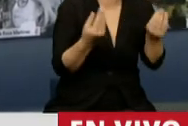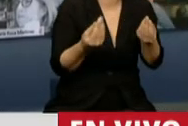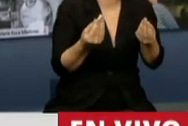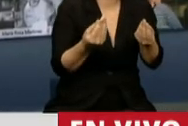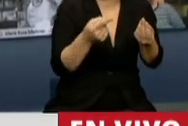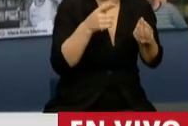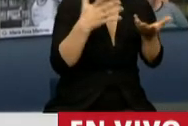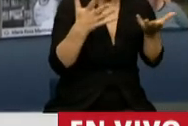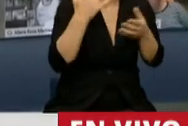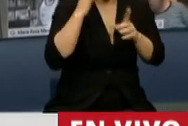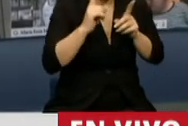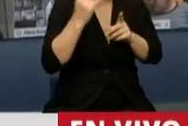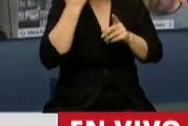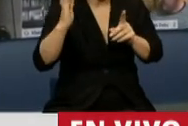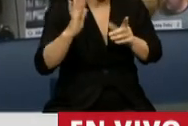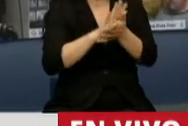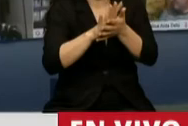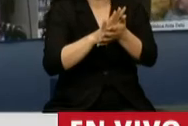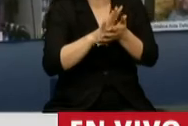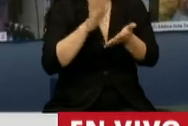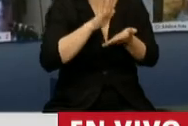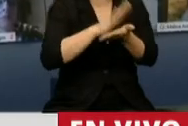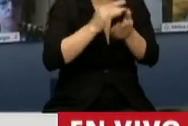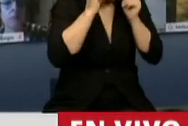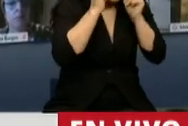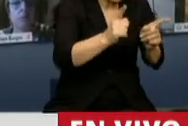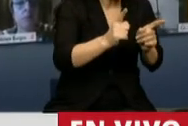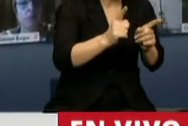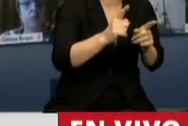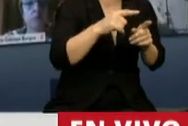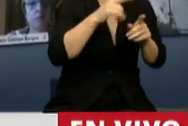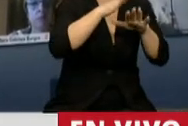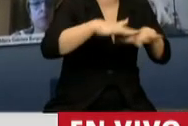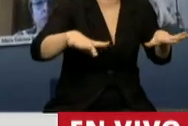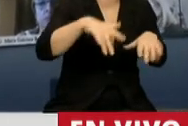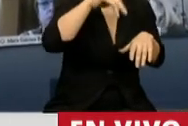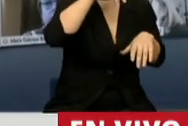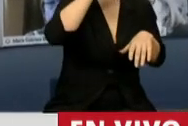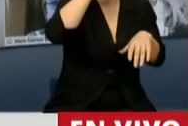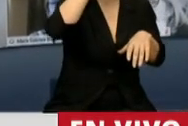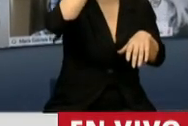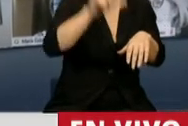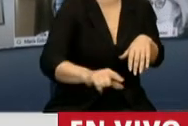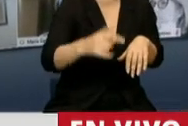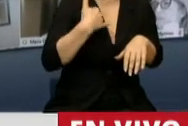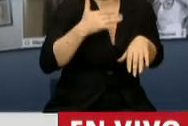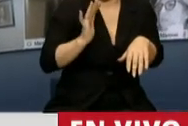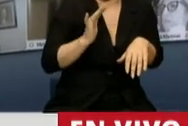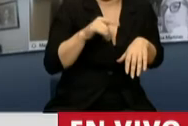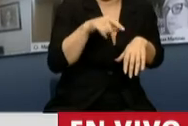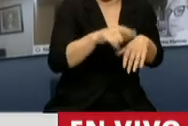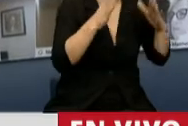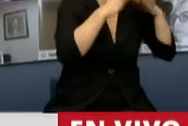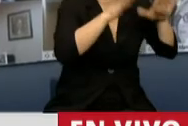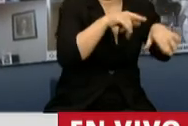otras ya establecidas para la atención en todo el territorio de la Argentina en estos tiempos de aislamiento. La